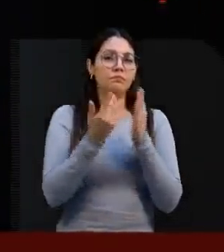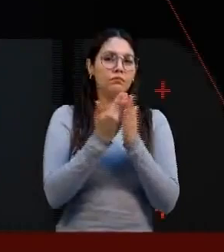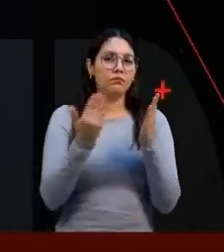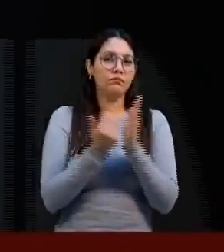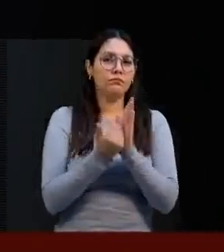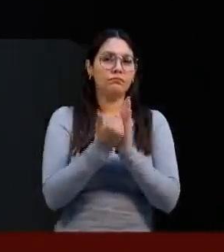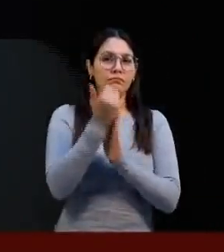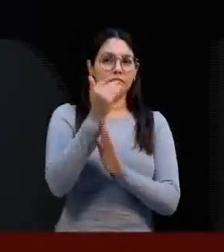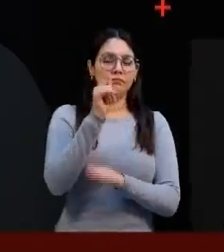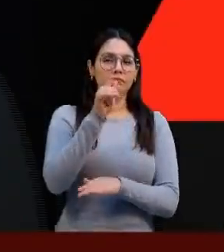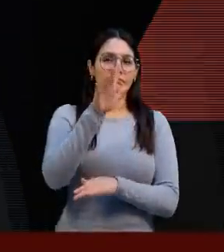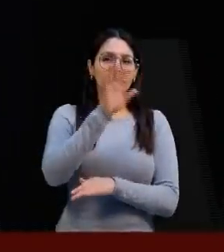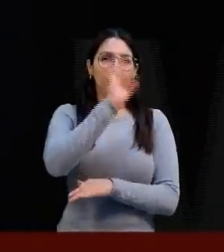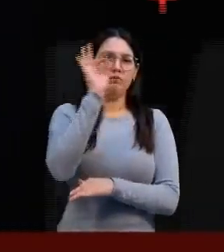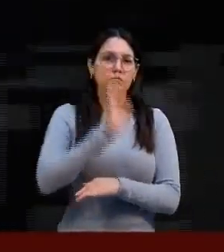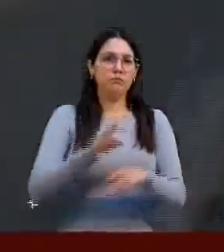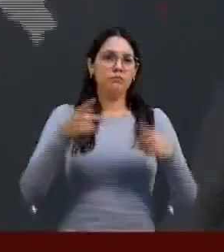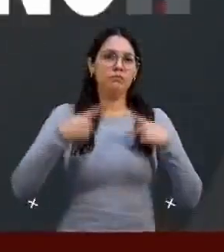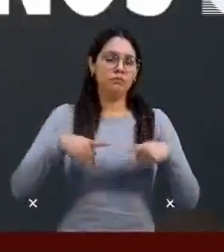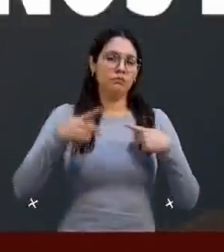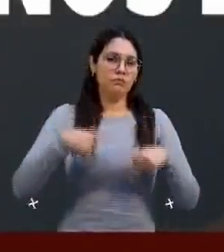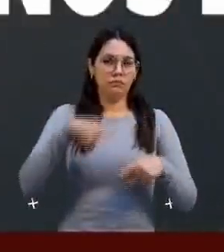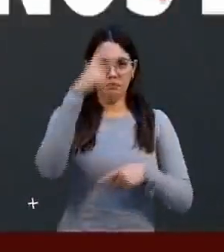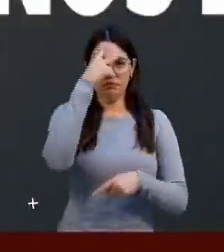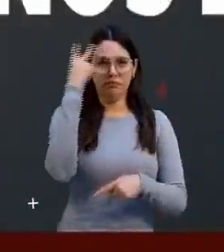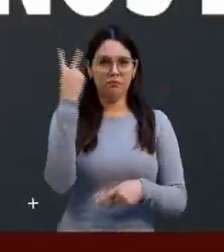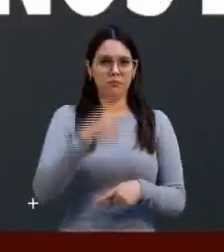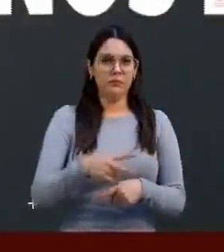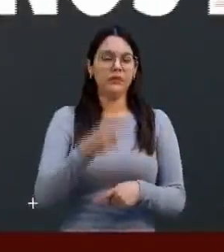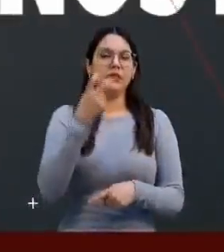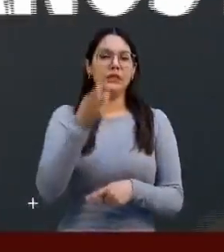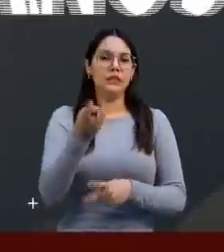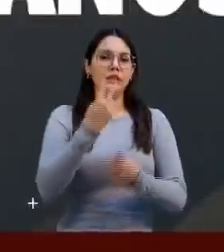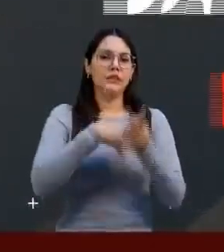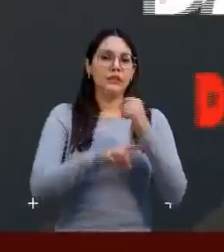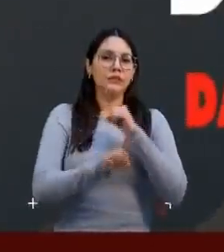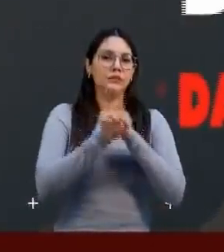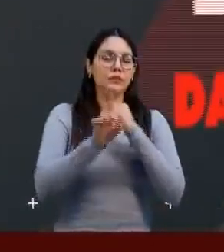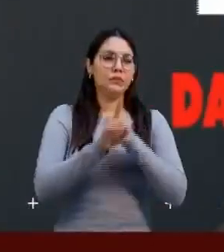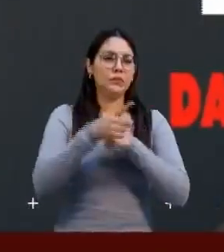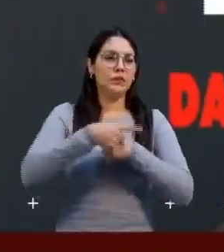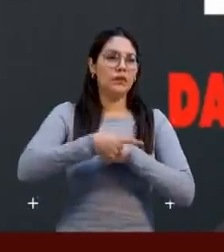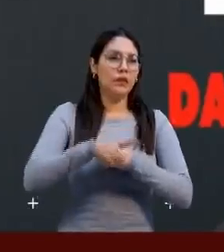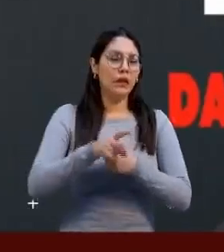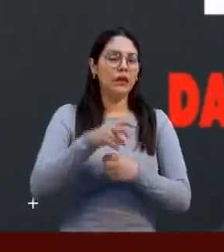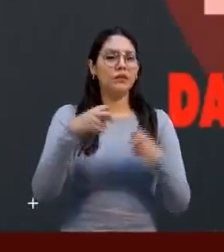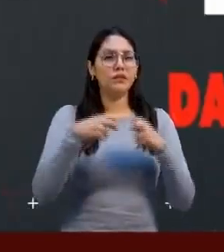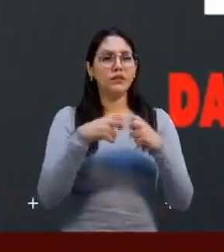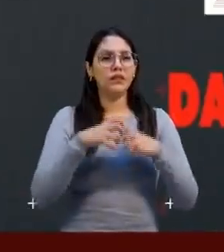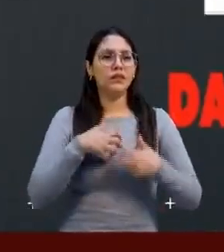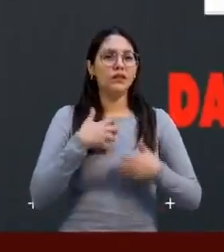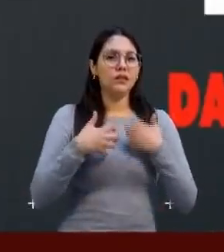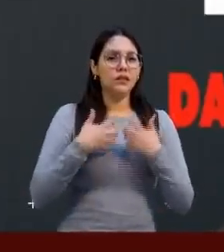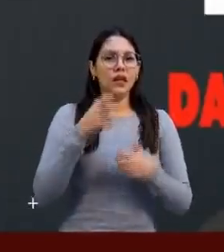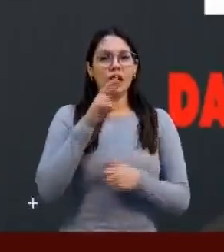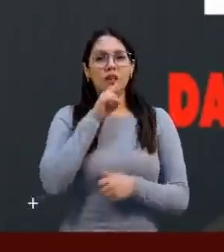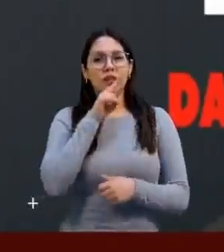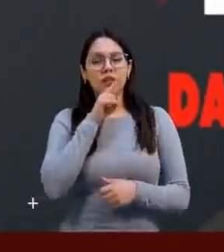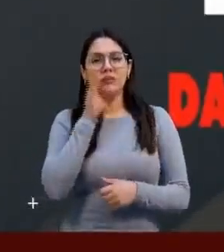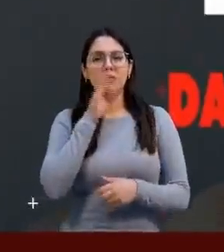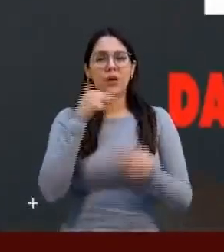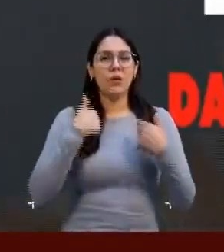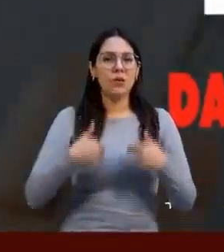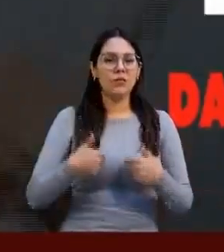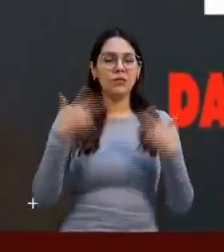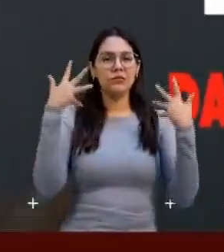al 75% de los mexicanos. Esto provoca daños como ansiedad, miedo, irritabilidad, mal humor, frustración